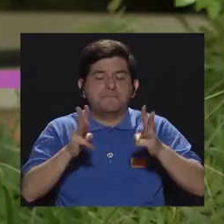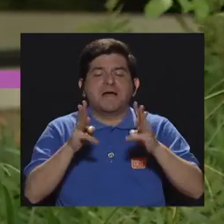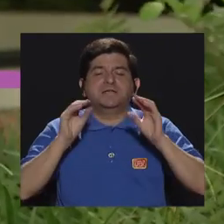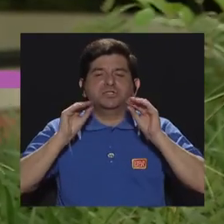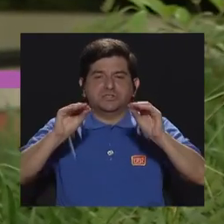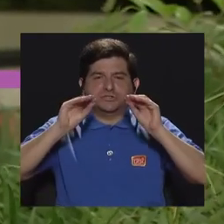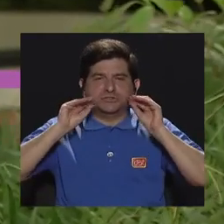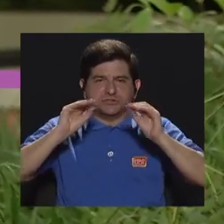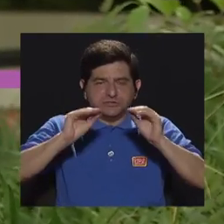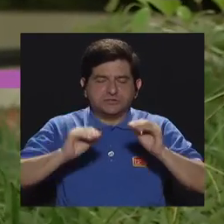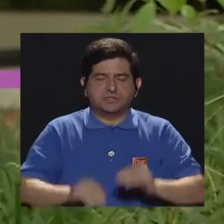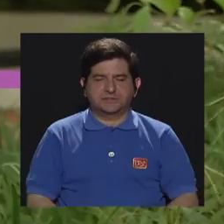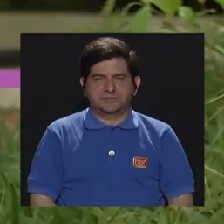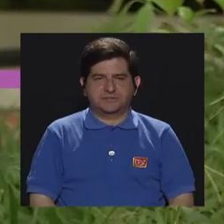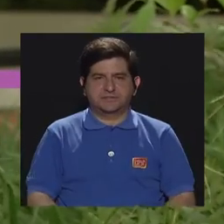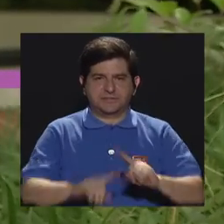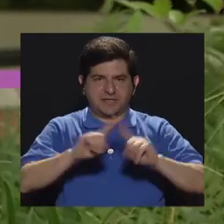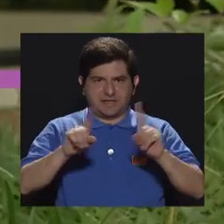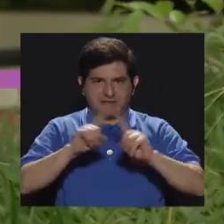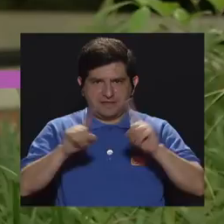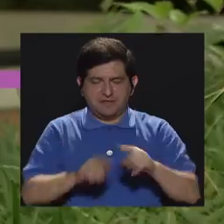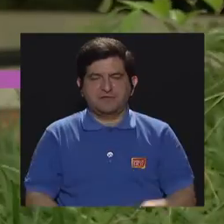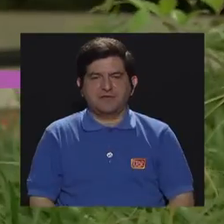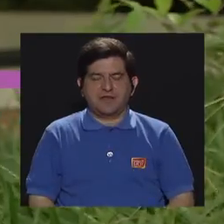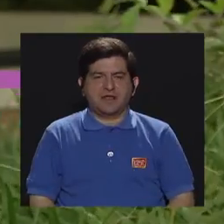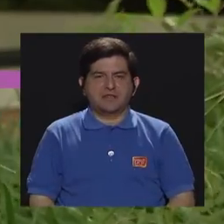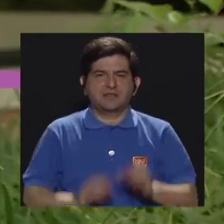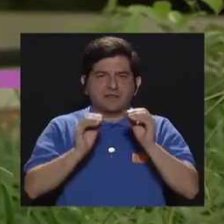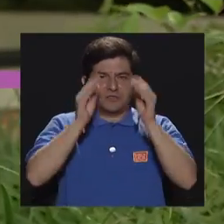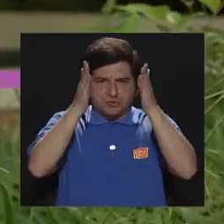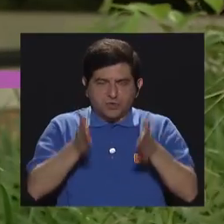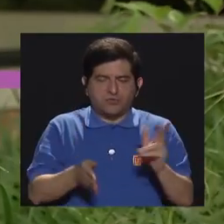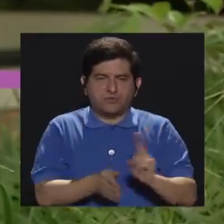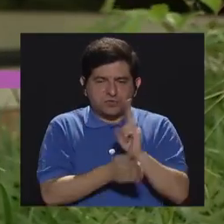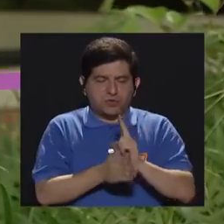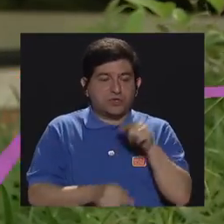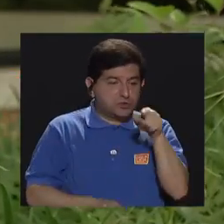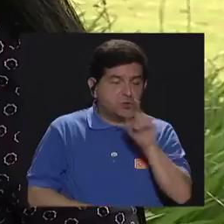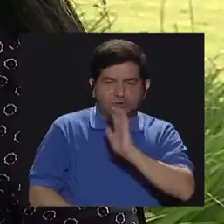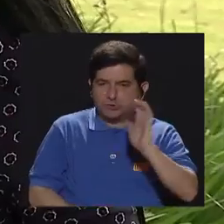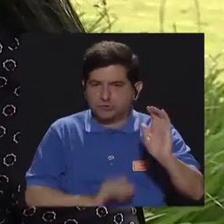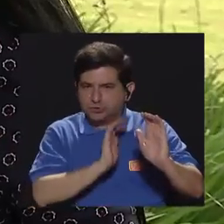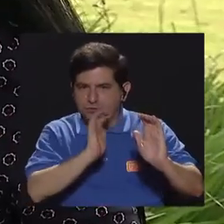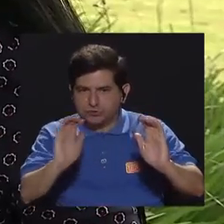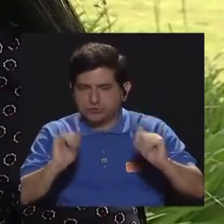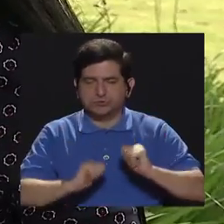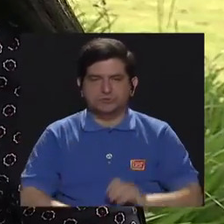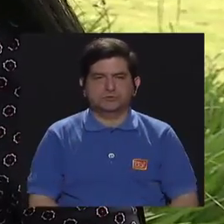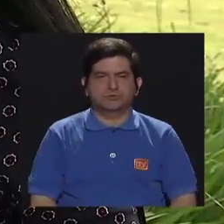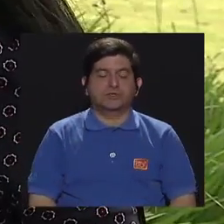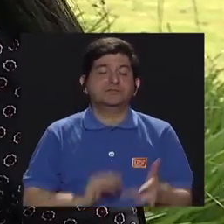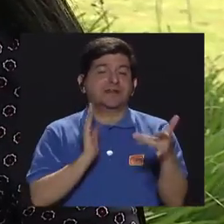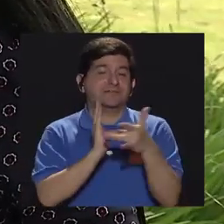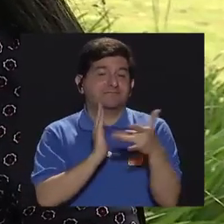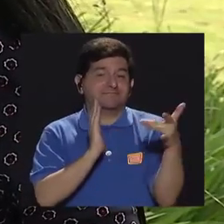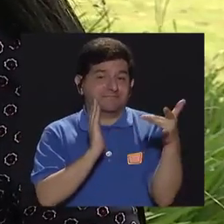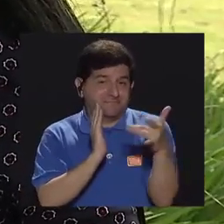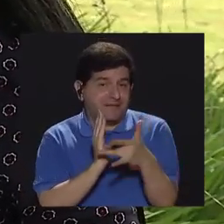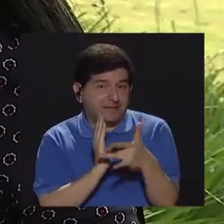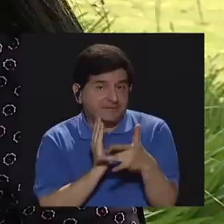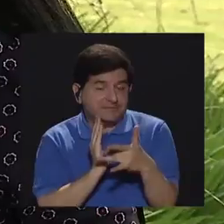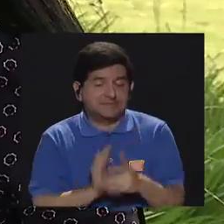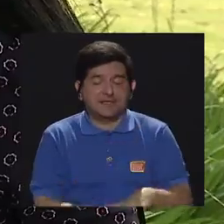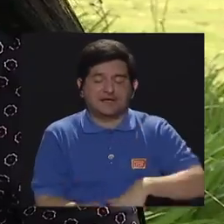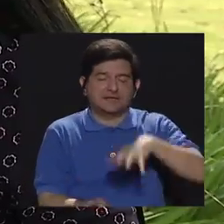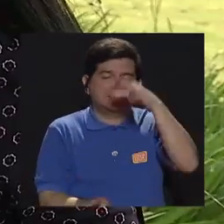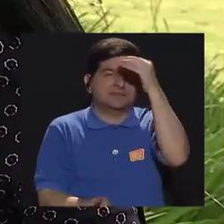enseñanza que el profesorado utiliza con los niños y las niñas, las técnicas de